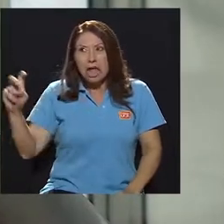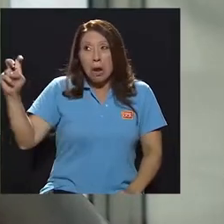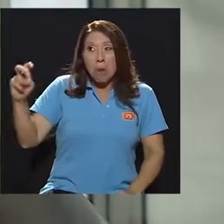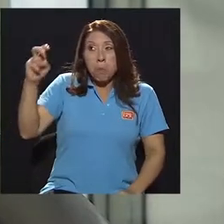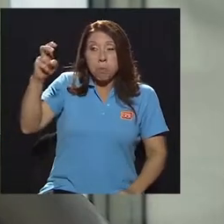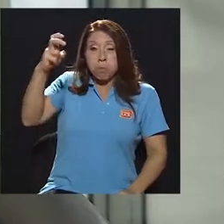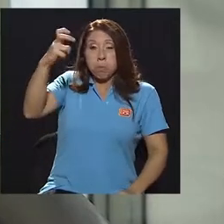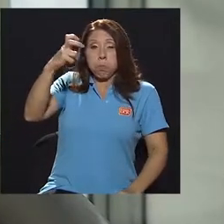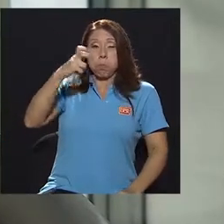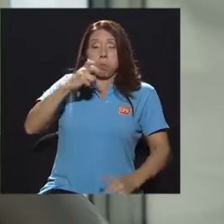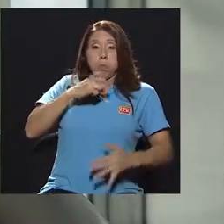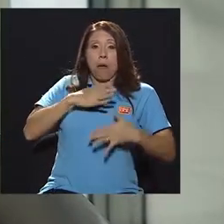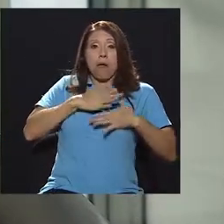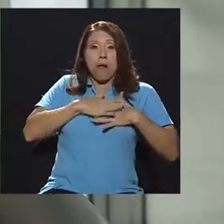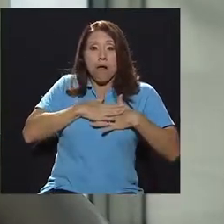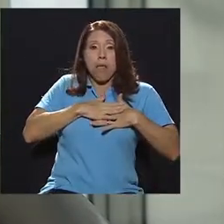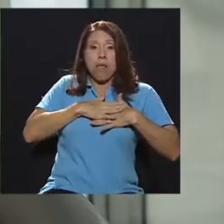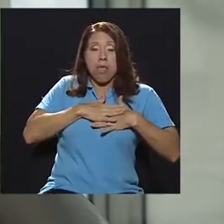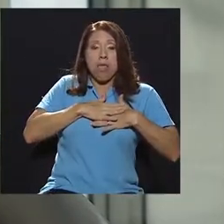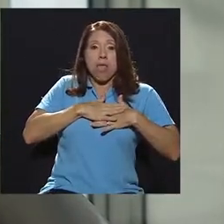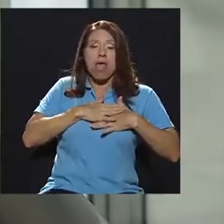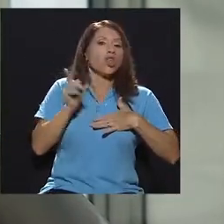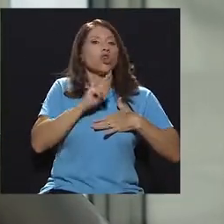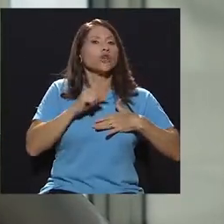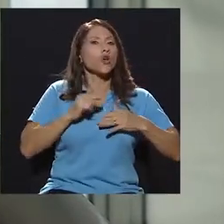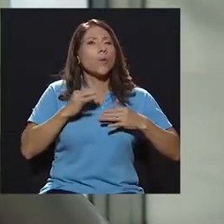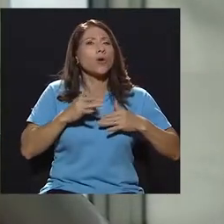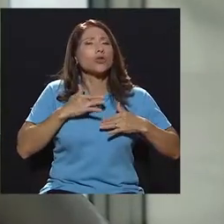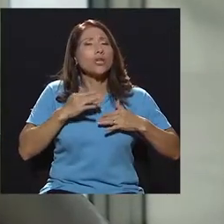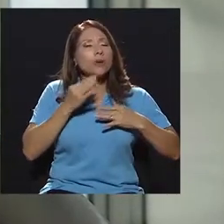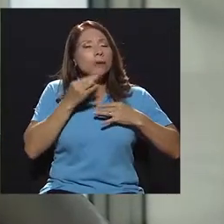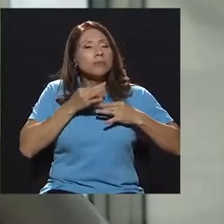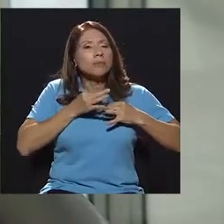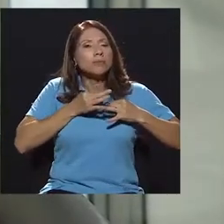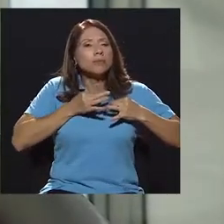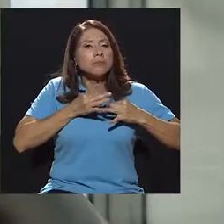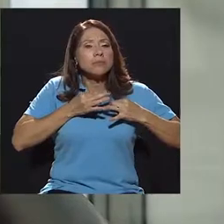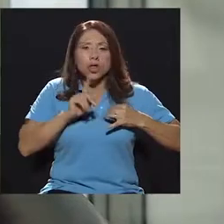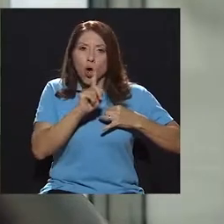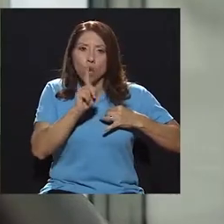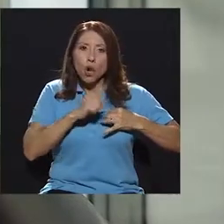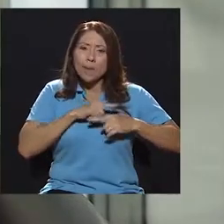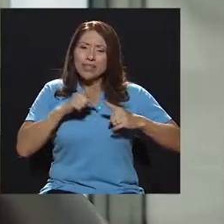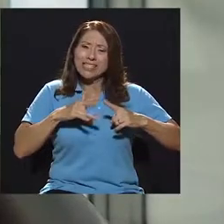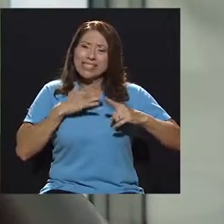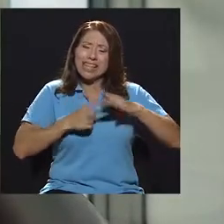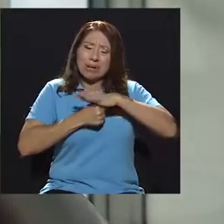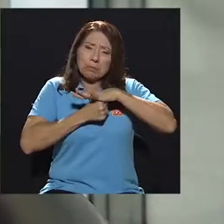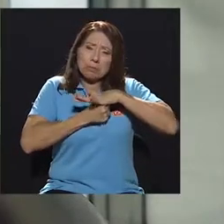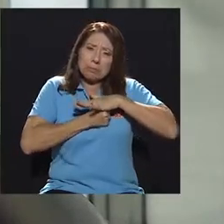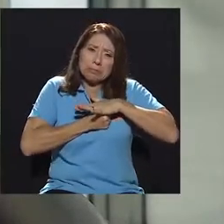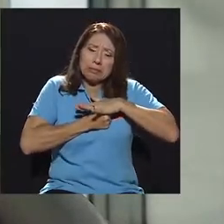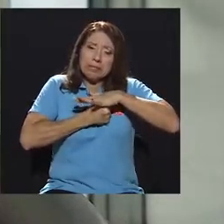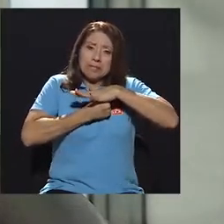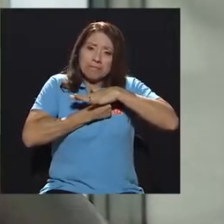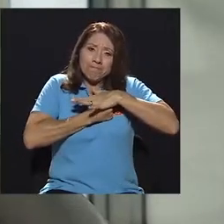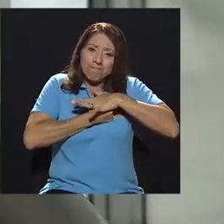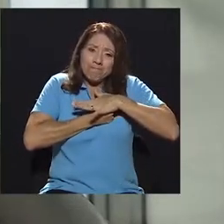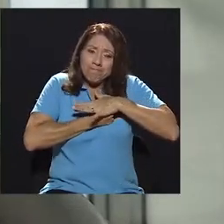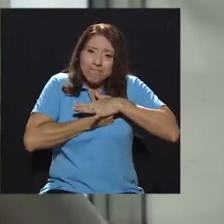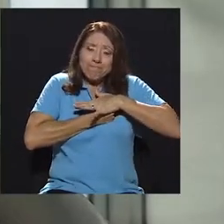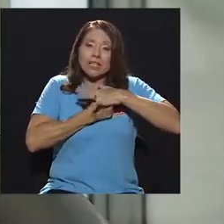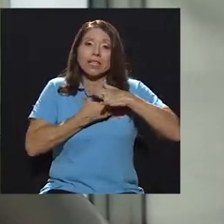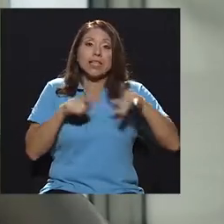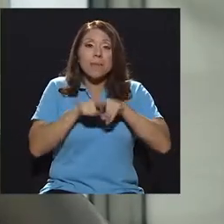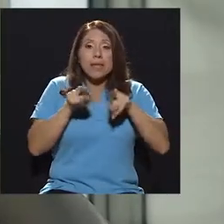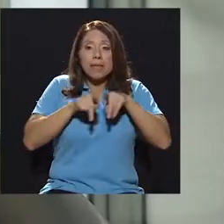localizada, como cuando uno está estresado, que respire y siente como una aguja. Eso es diferente. Pero si ya es una opresión generalizada en el pecho, la persona